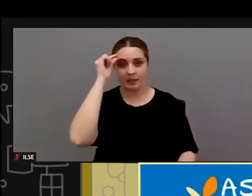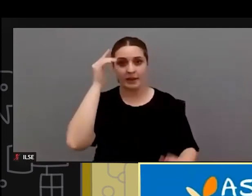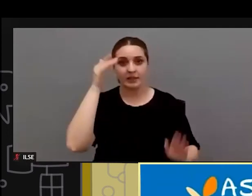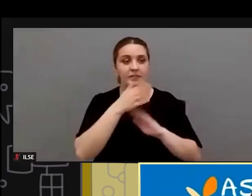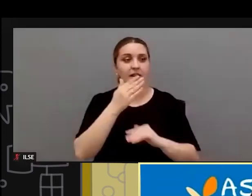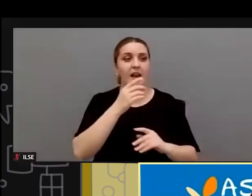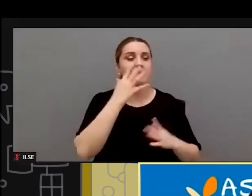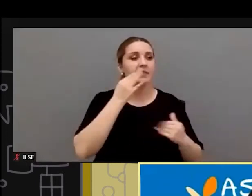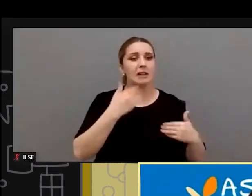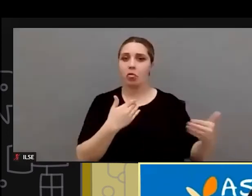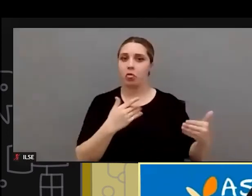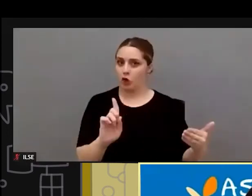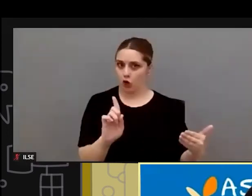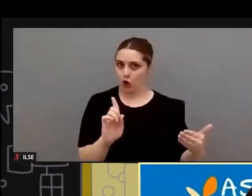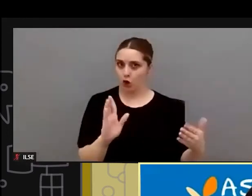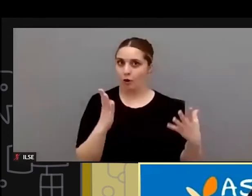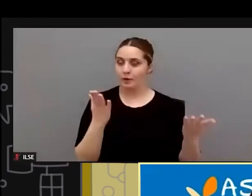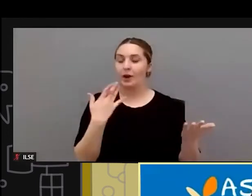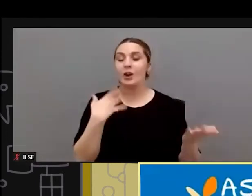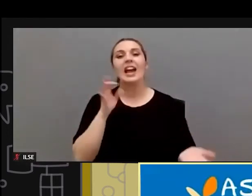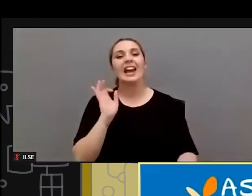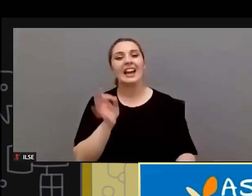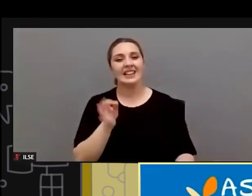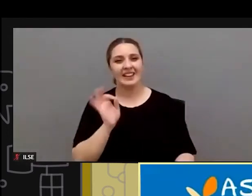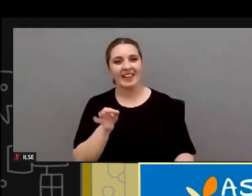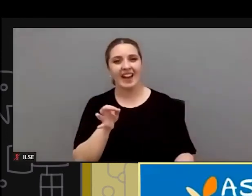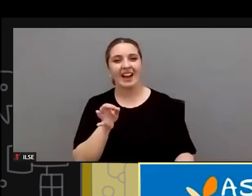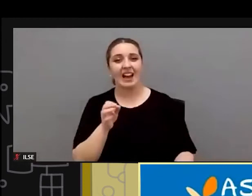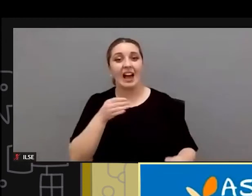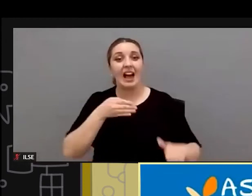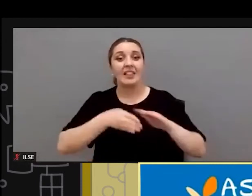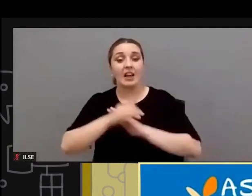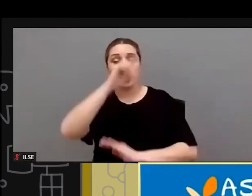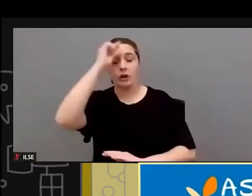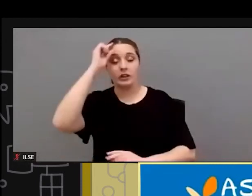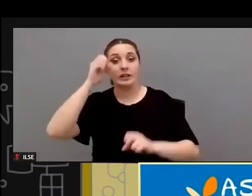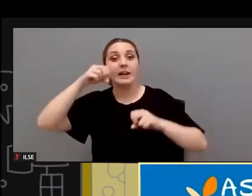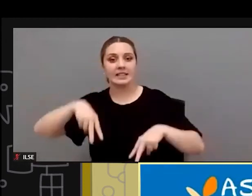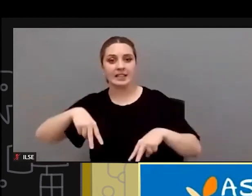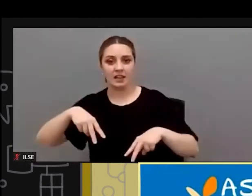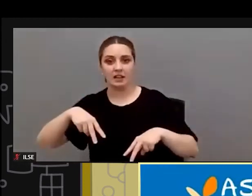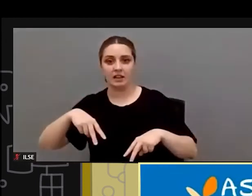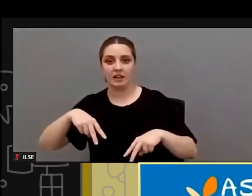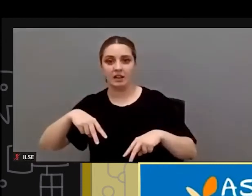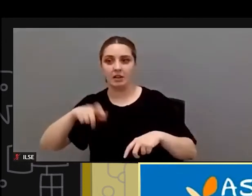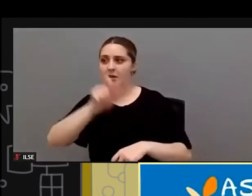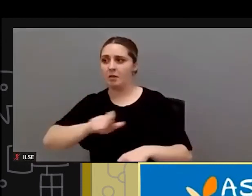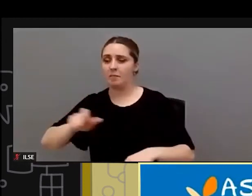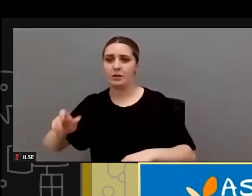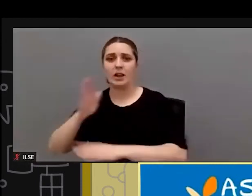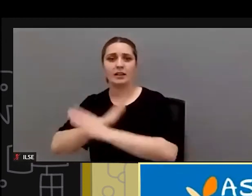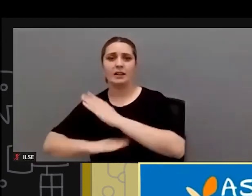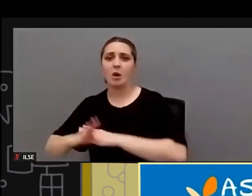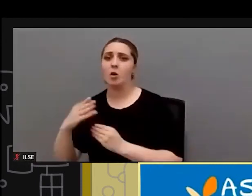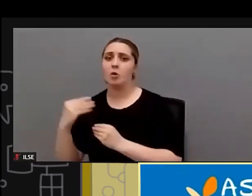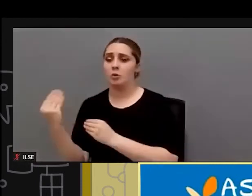física pero si es cierto que sin accesibilidad cognitiva hay una gran parte de la población con discapacidad que no